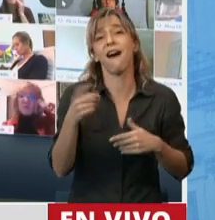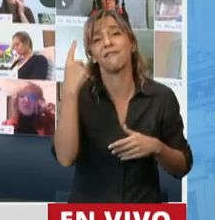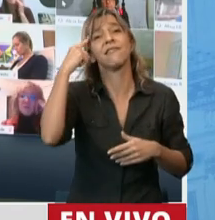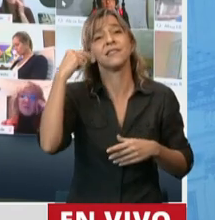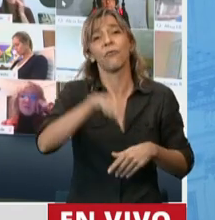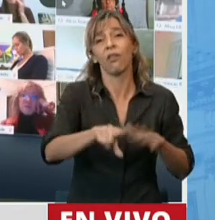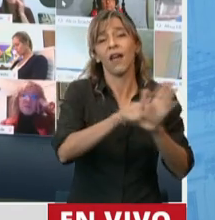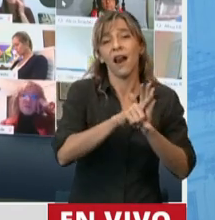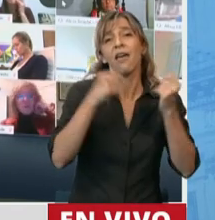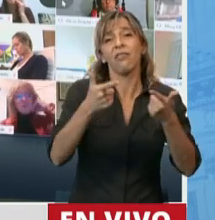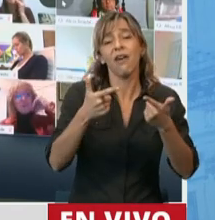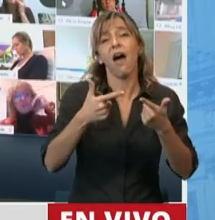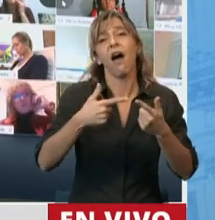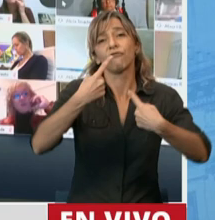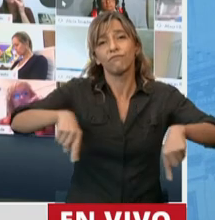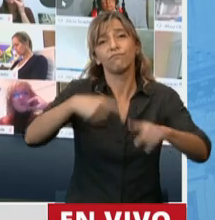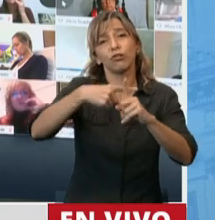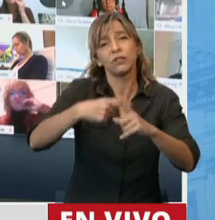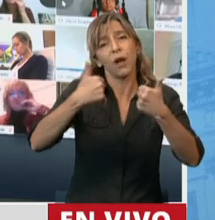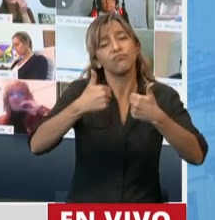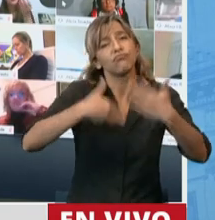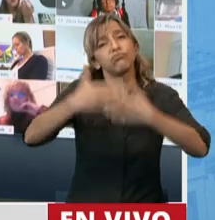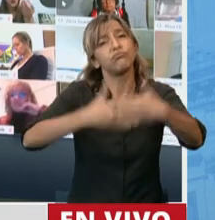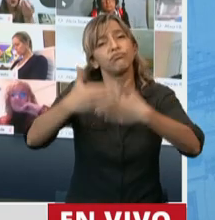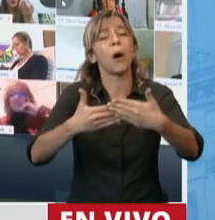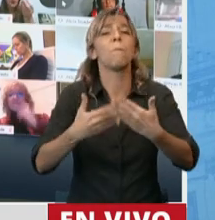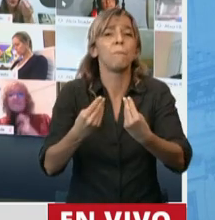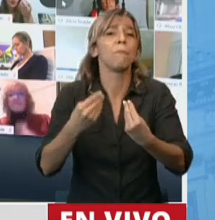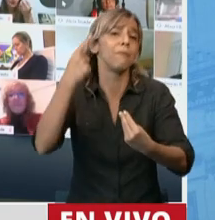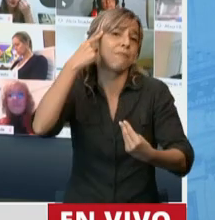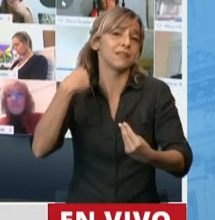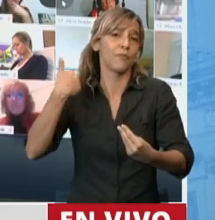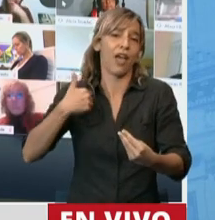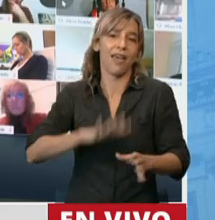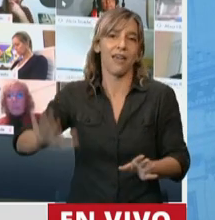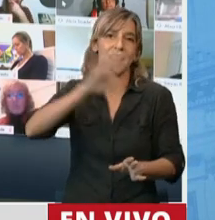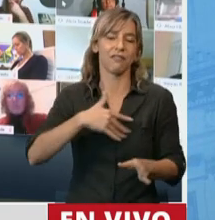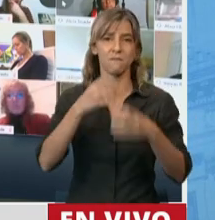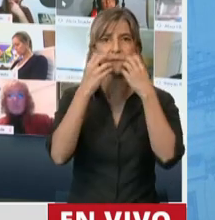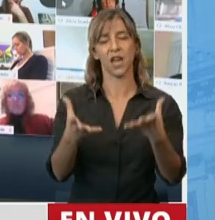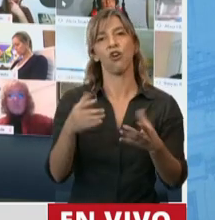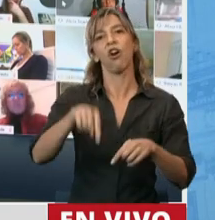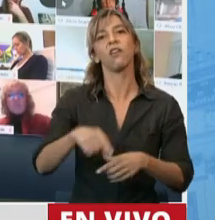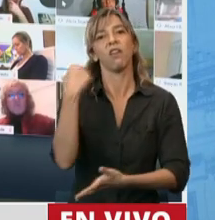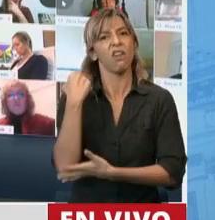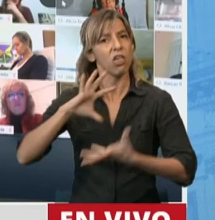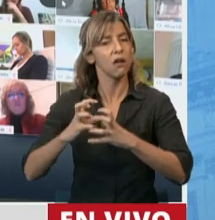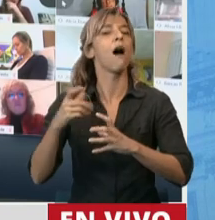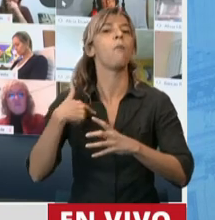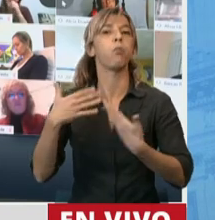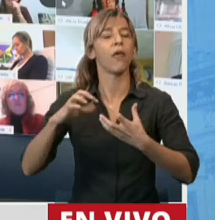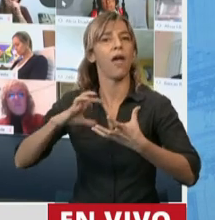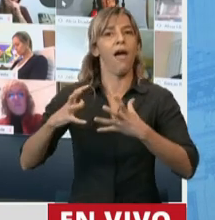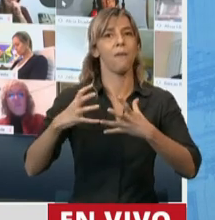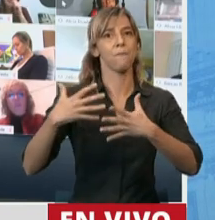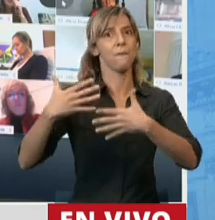sean, porque creo que es para el bien de nuestra nación y para salir de la crisis profunda en la cual la